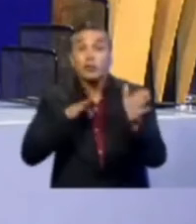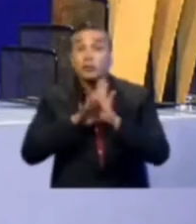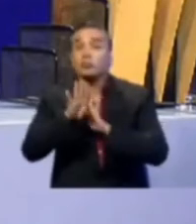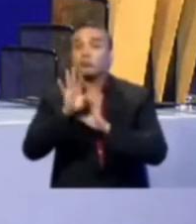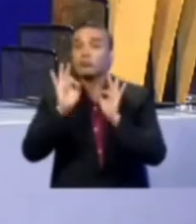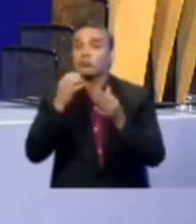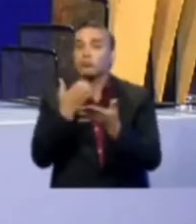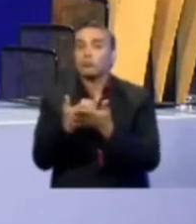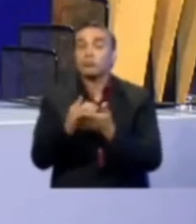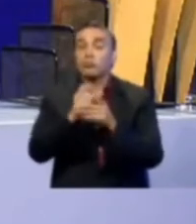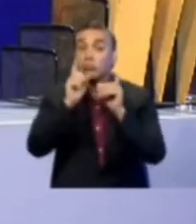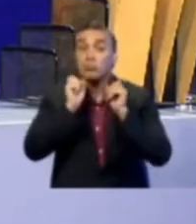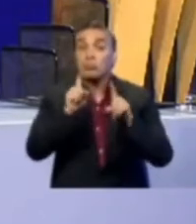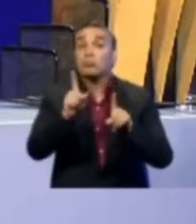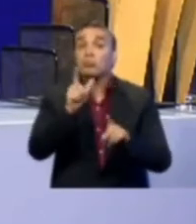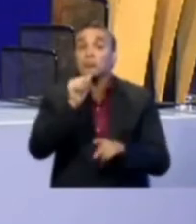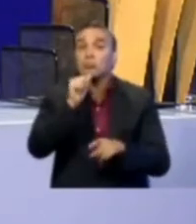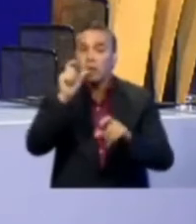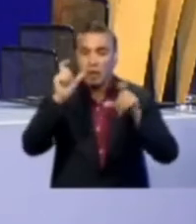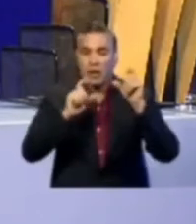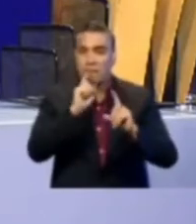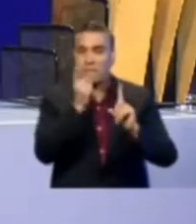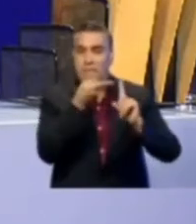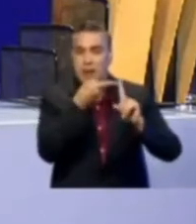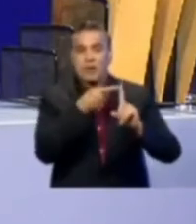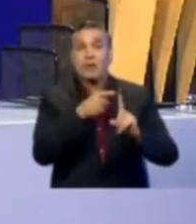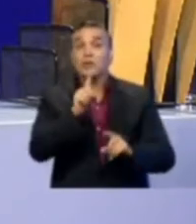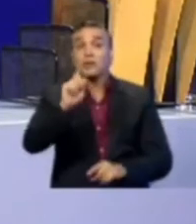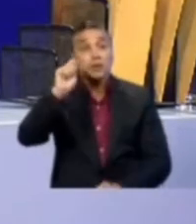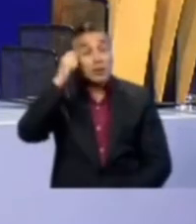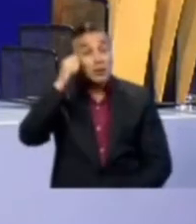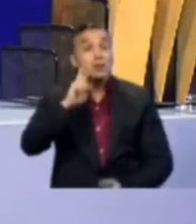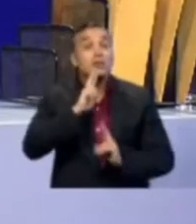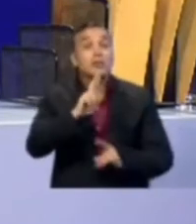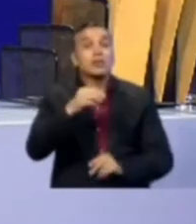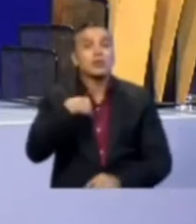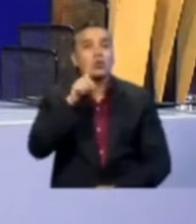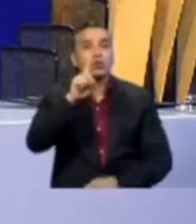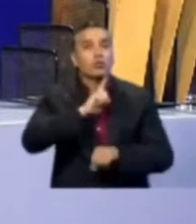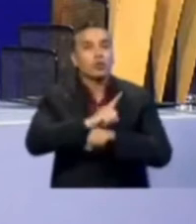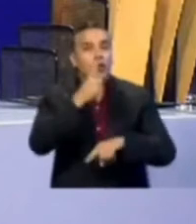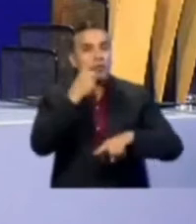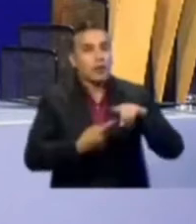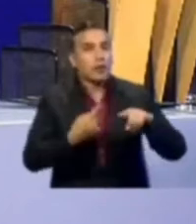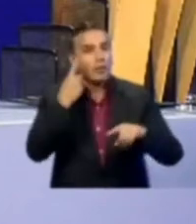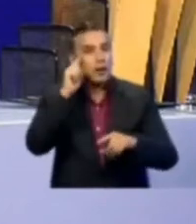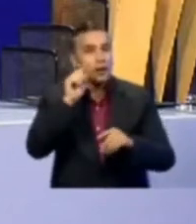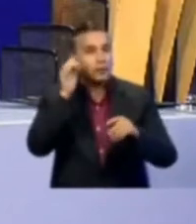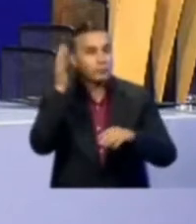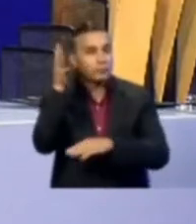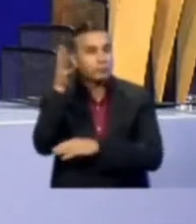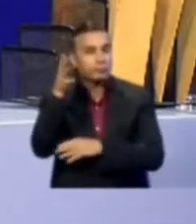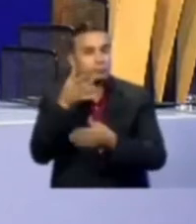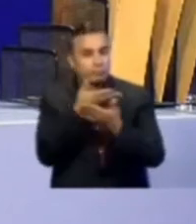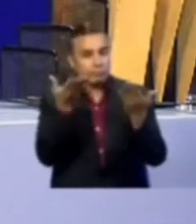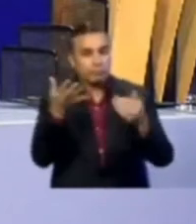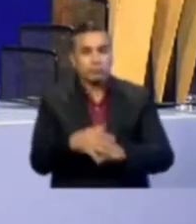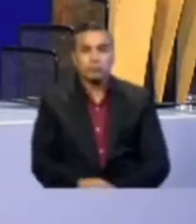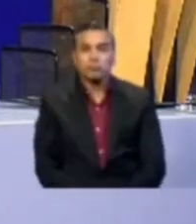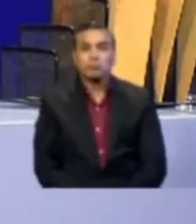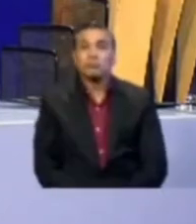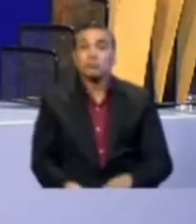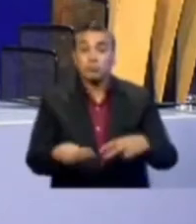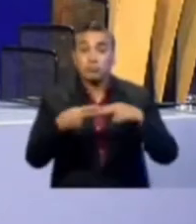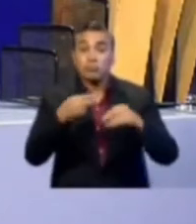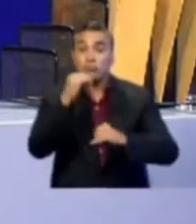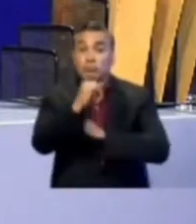La pregunta la va a responder primero el candidato Arauz. Recordamos que para la respuesta tiene un minuto y medio para la exposición. Sobre las